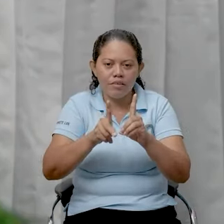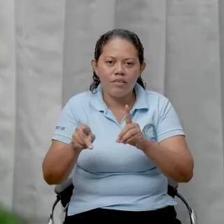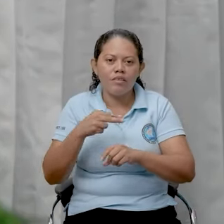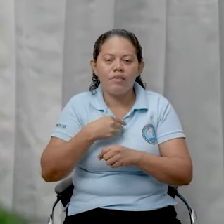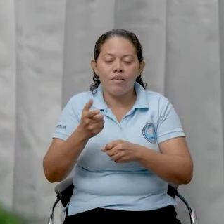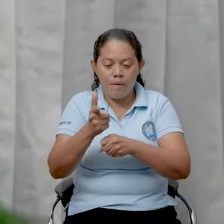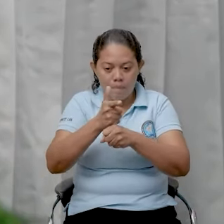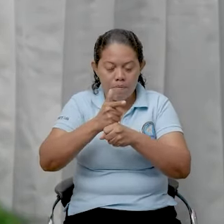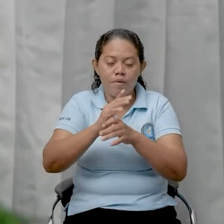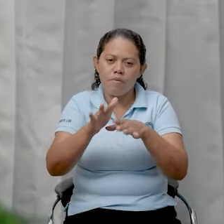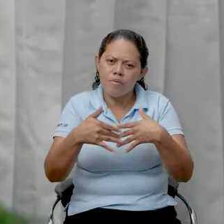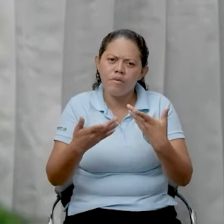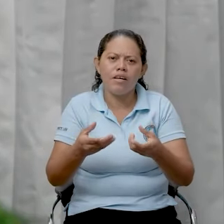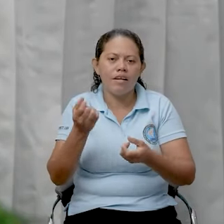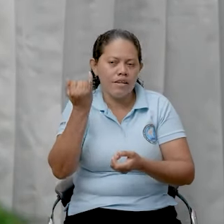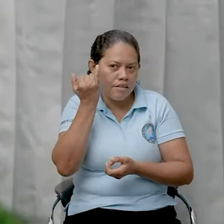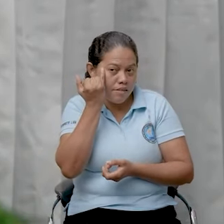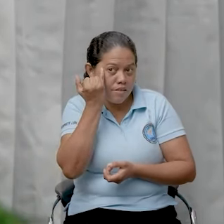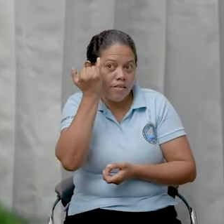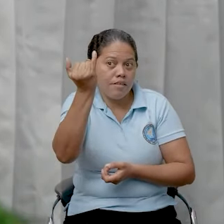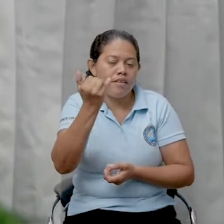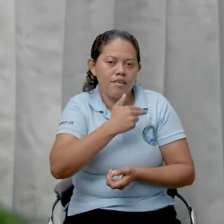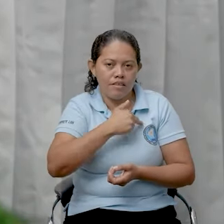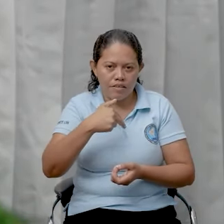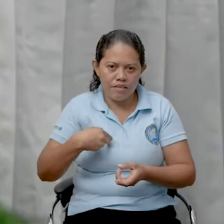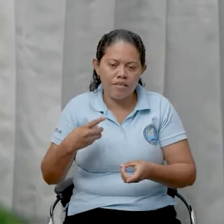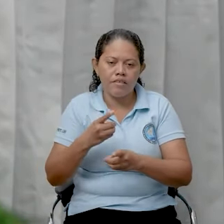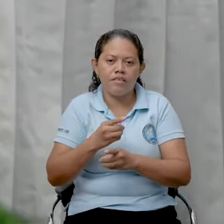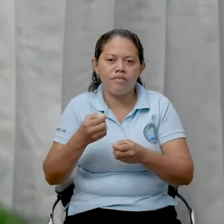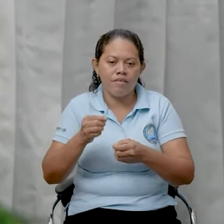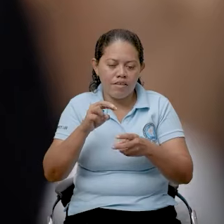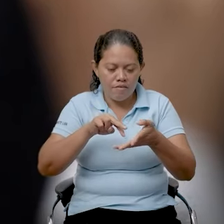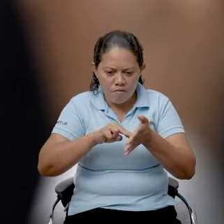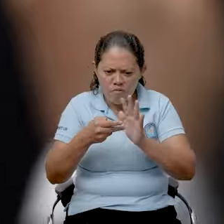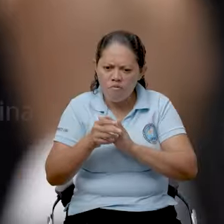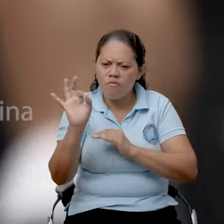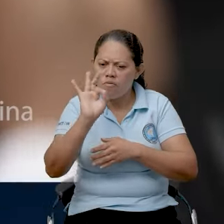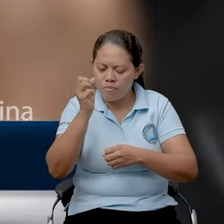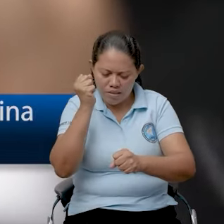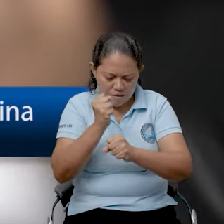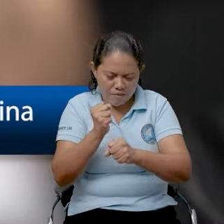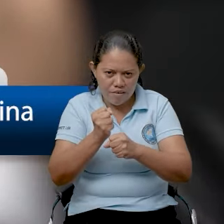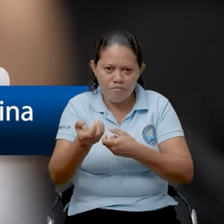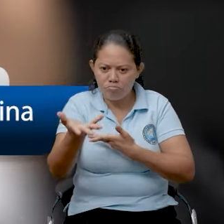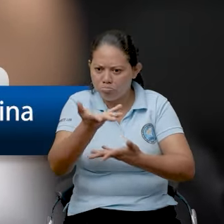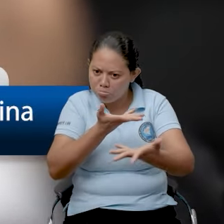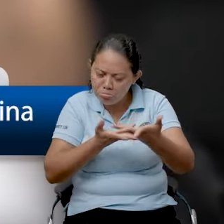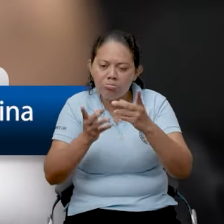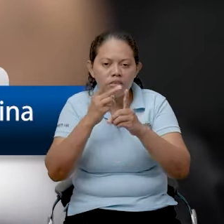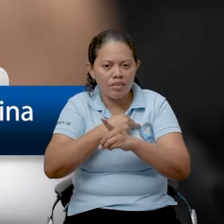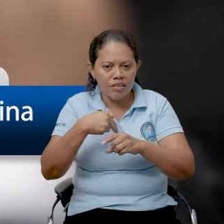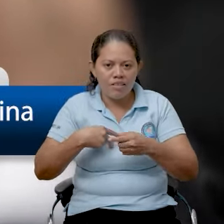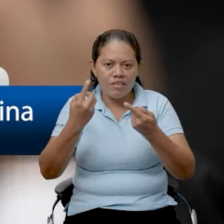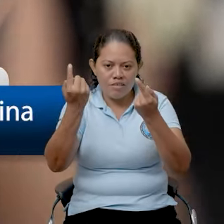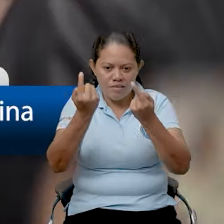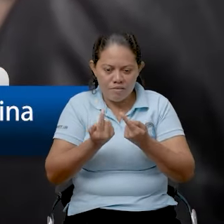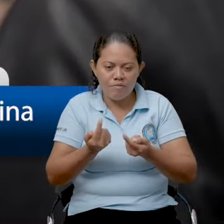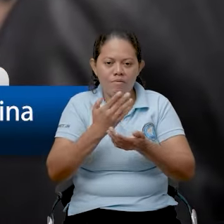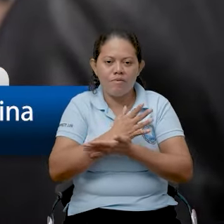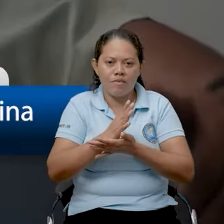el video y también las ideas, los sistemas y las acciones preventativas que ha